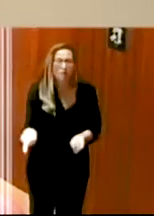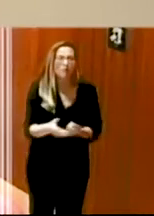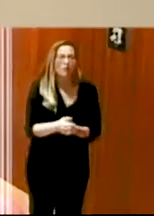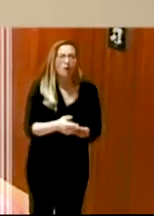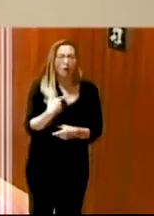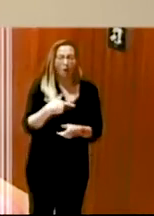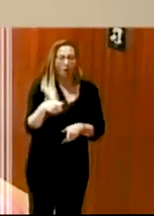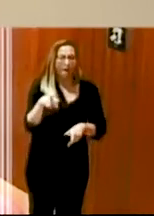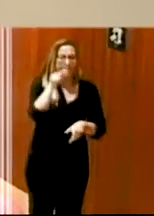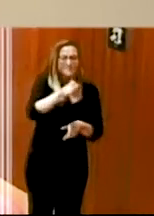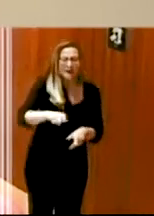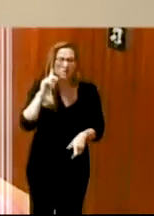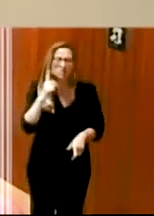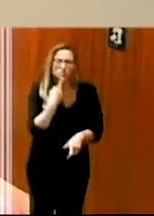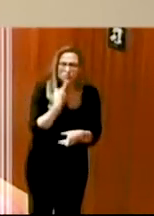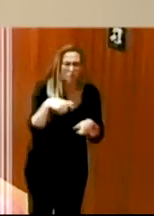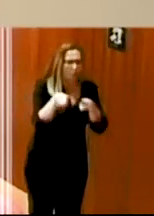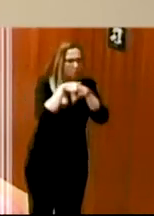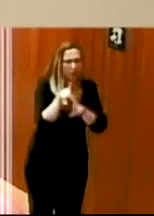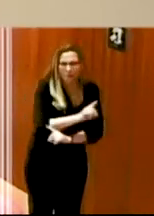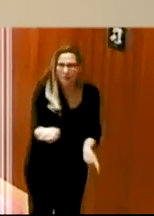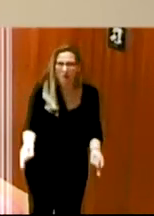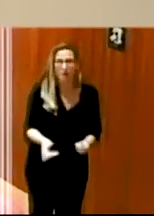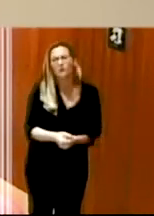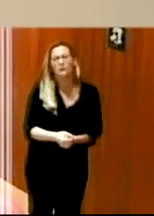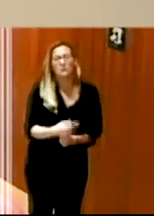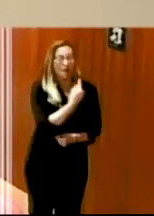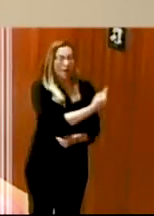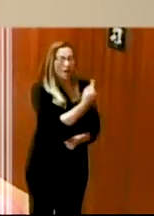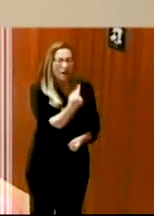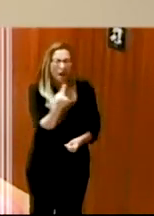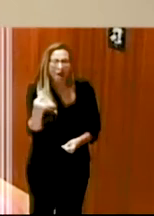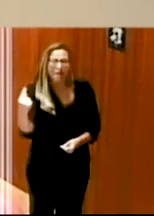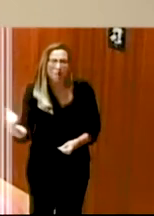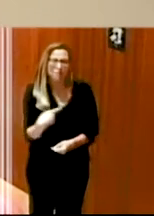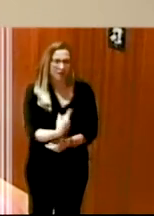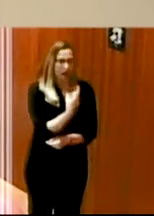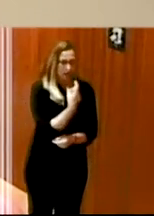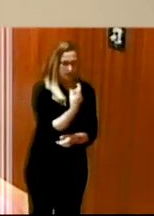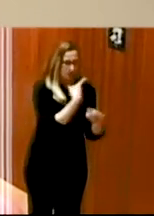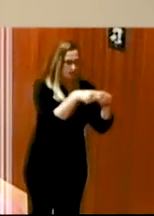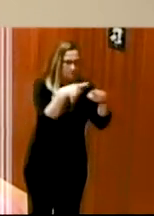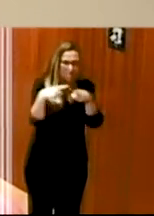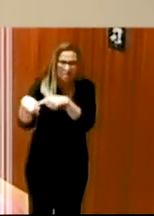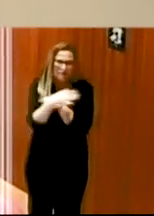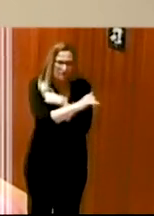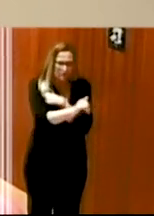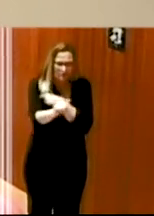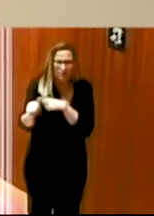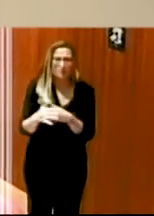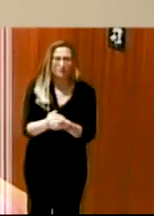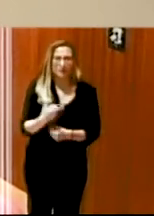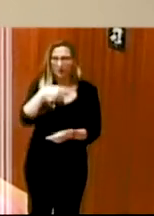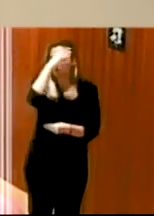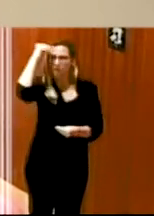todas las personas sordas no son iguales, cada una tiene unas necesidades diferentes y eso no se nos puede olvidar porque a veces es, bueno,